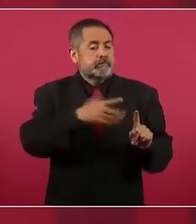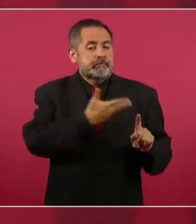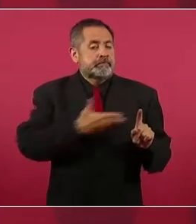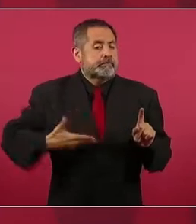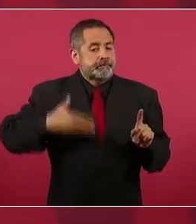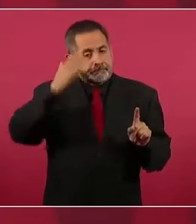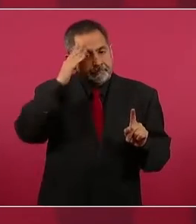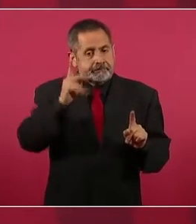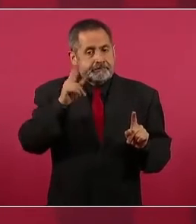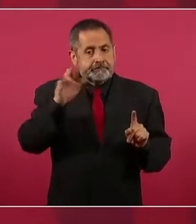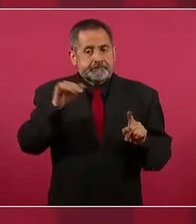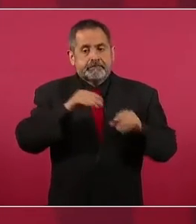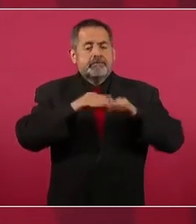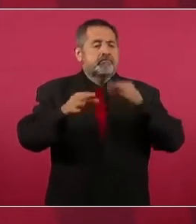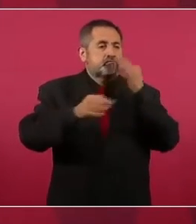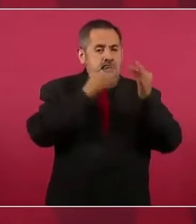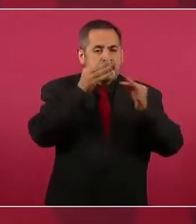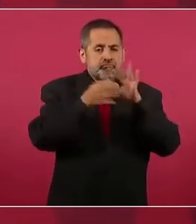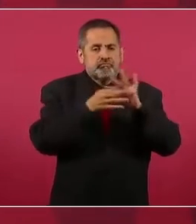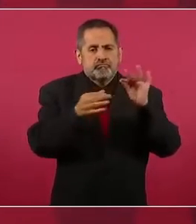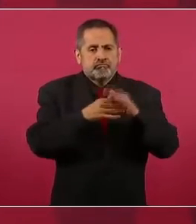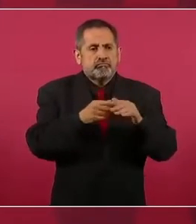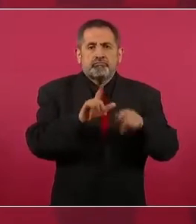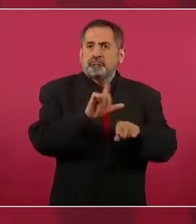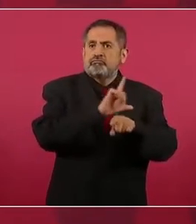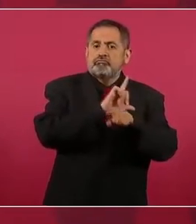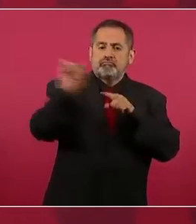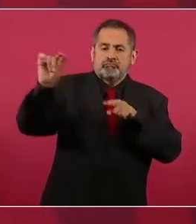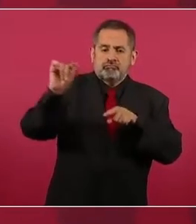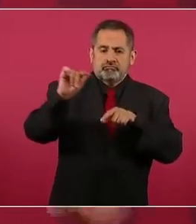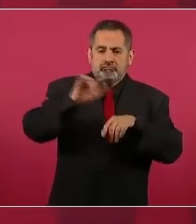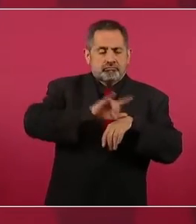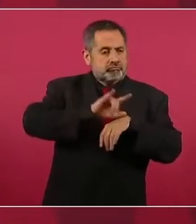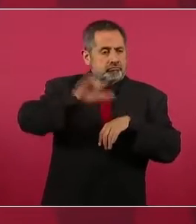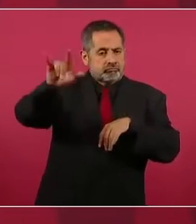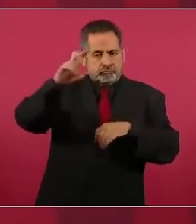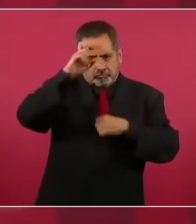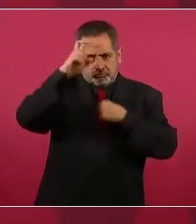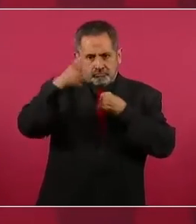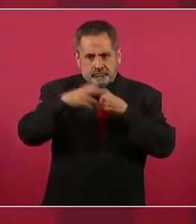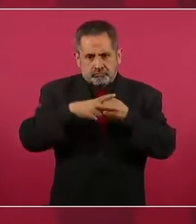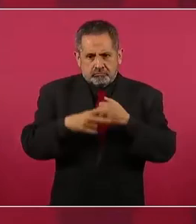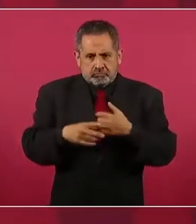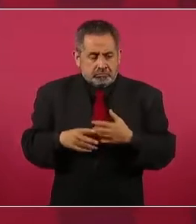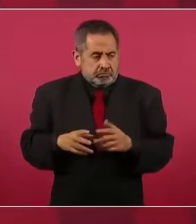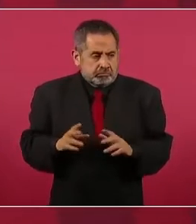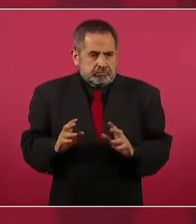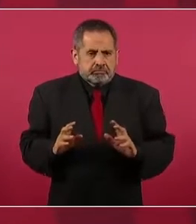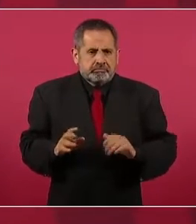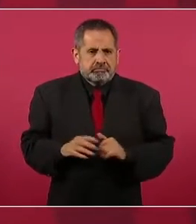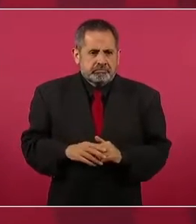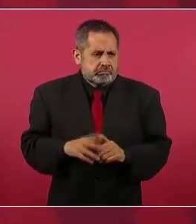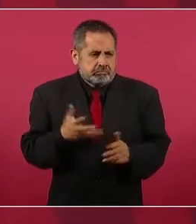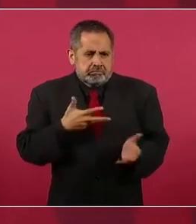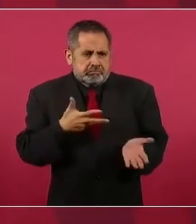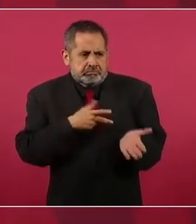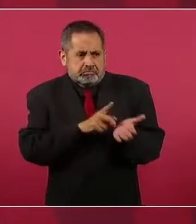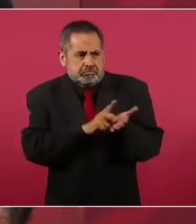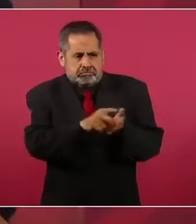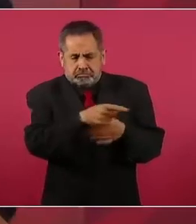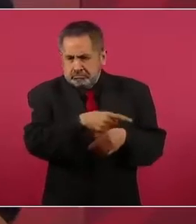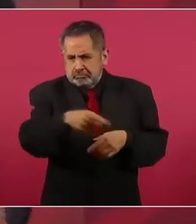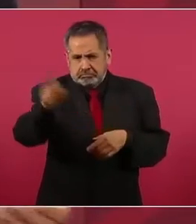a Europa, que la verdad está en su derecho